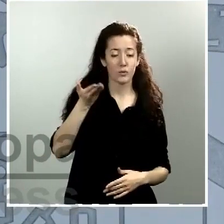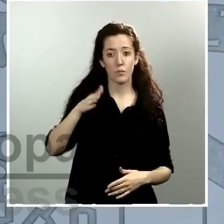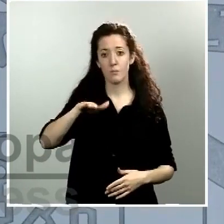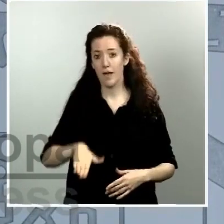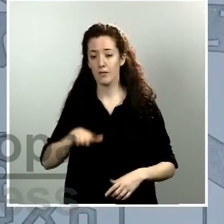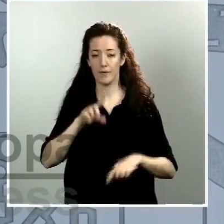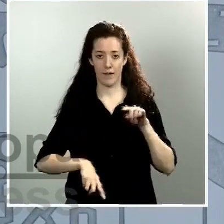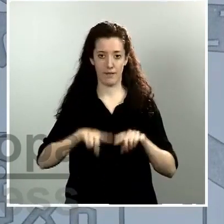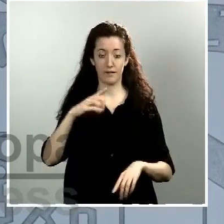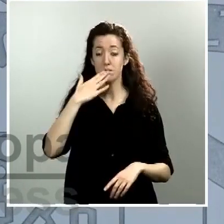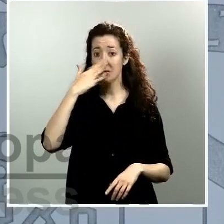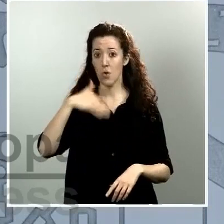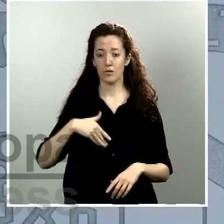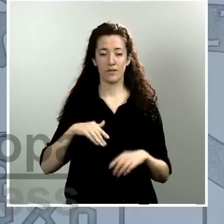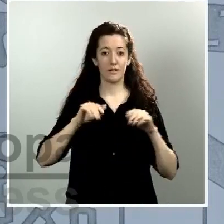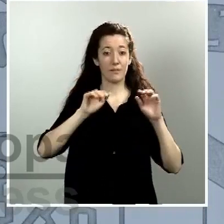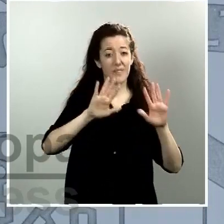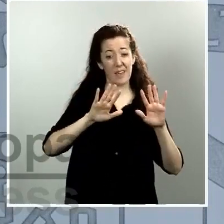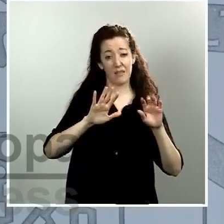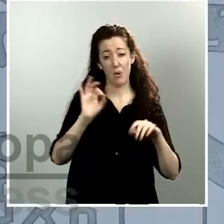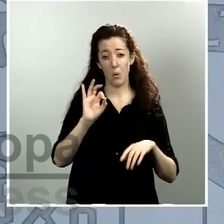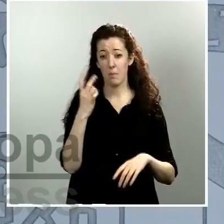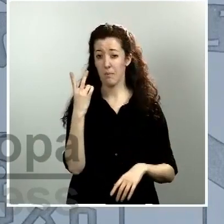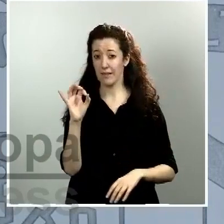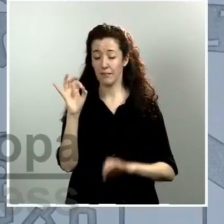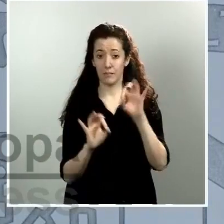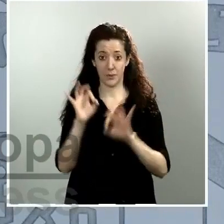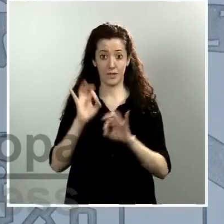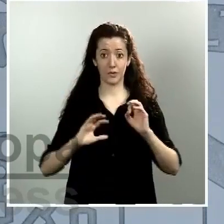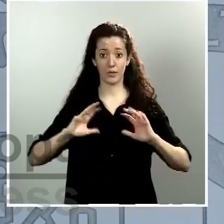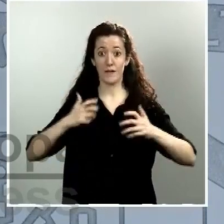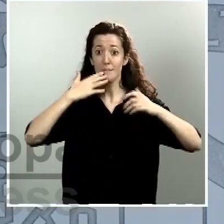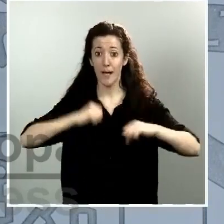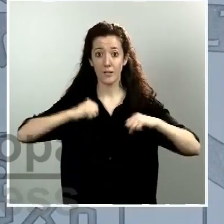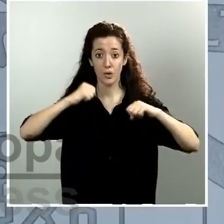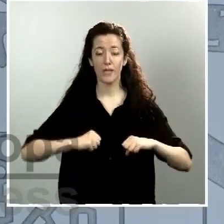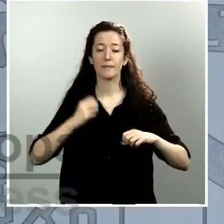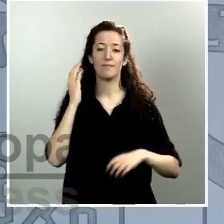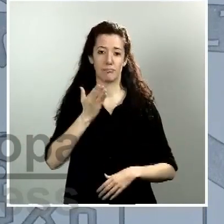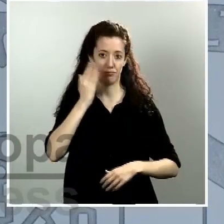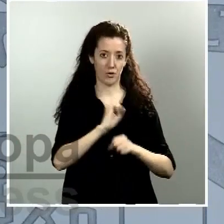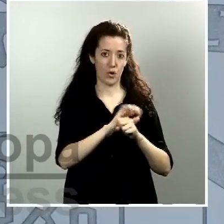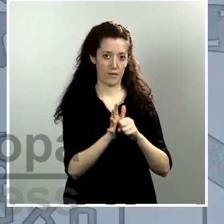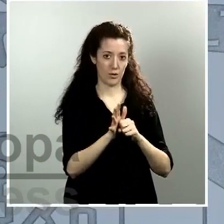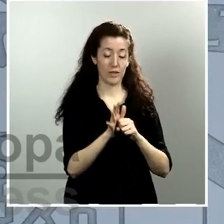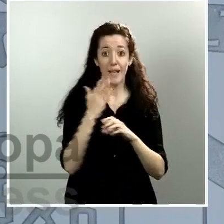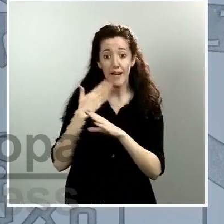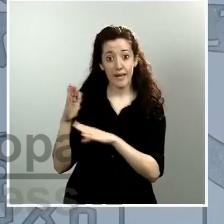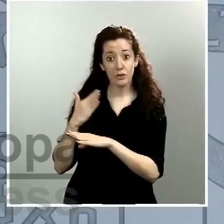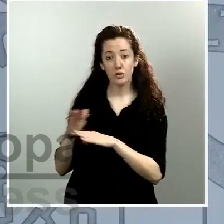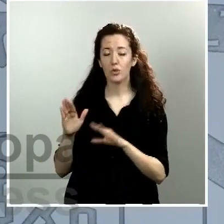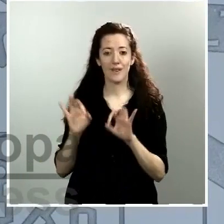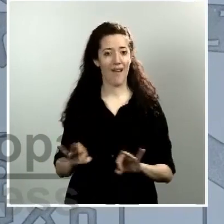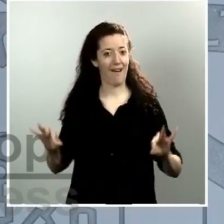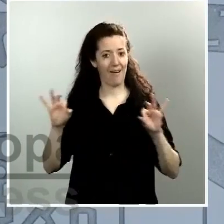10 y el 20% de las residencias de mayores pudieron estar afectadas con casos de COVID, el resto no. Con lo cual ahora el objetivo es